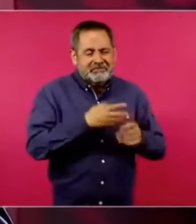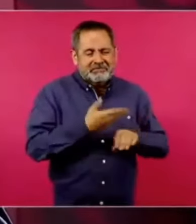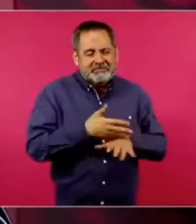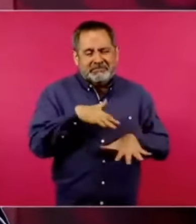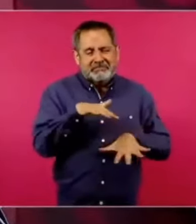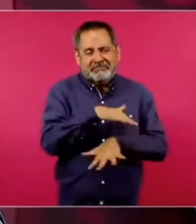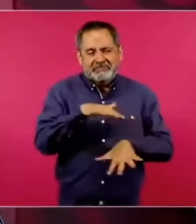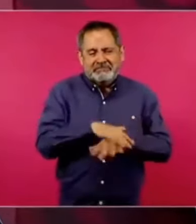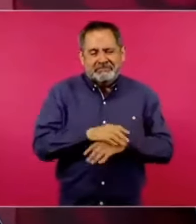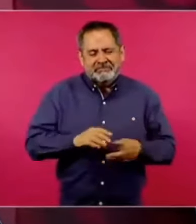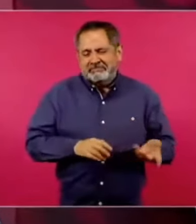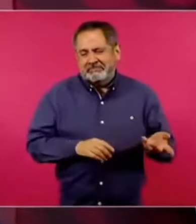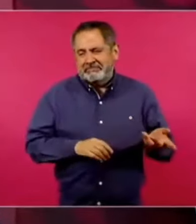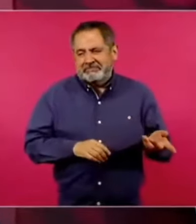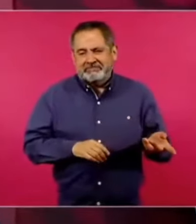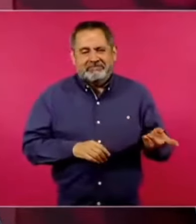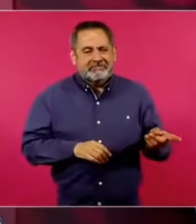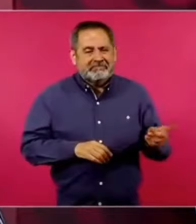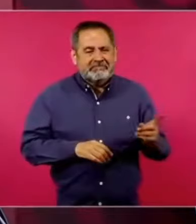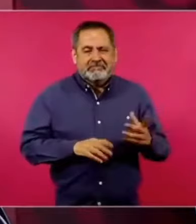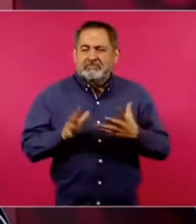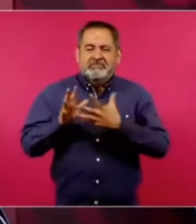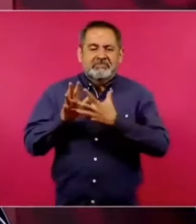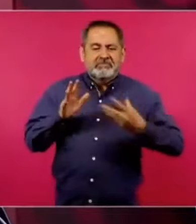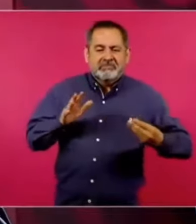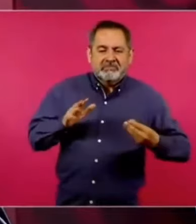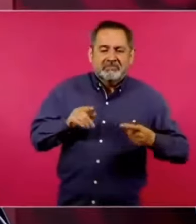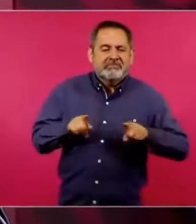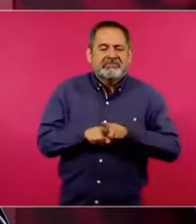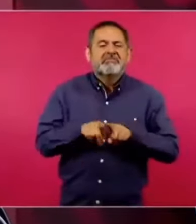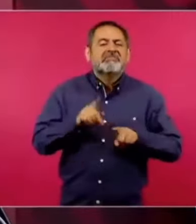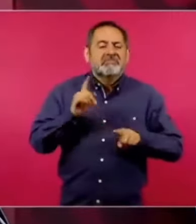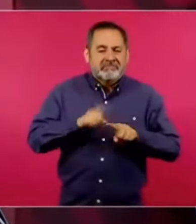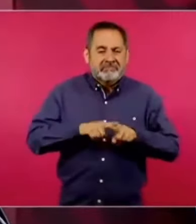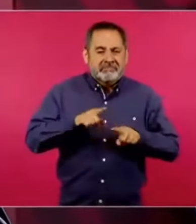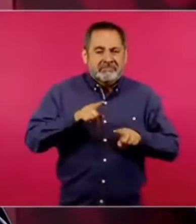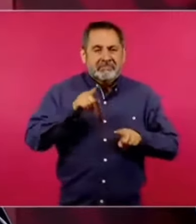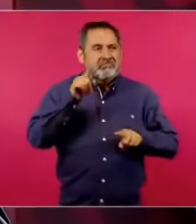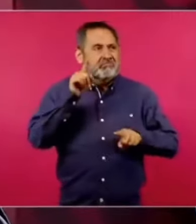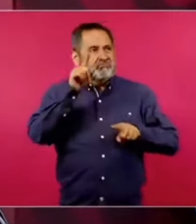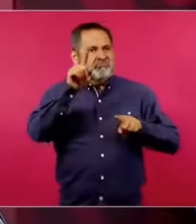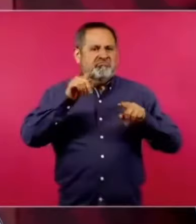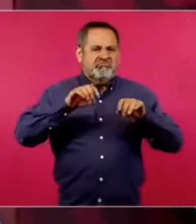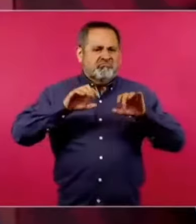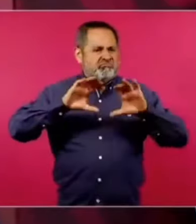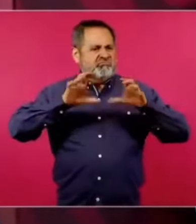una copia de lo que hacen a veces las hegemonías